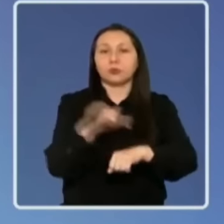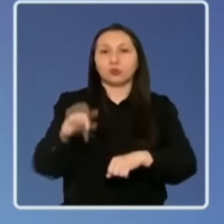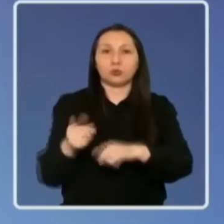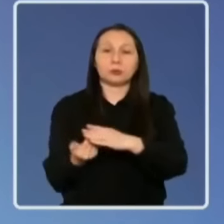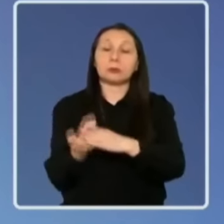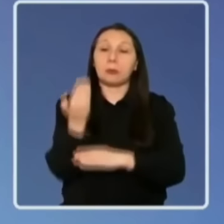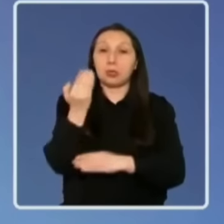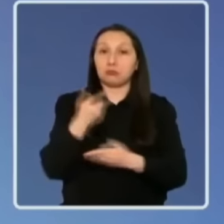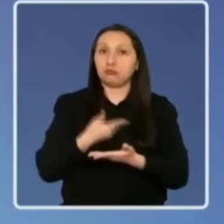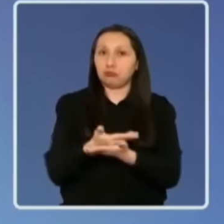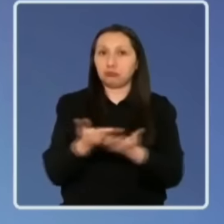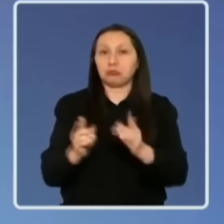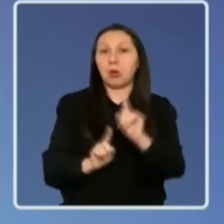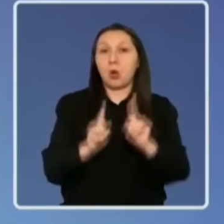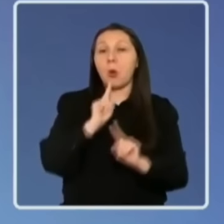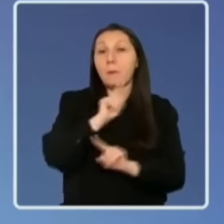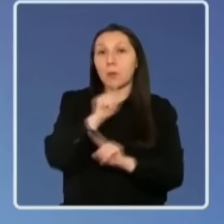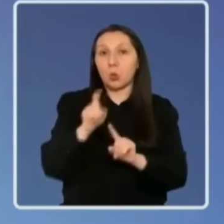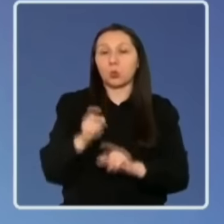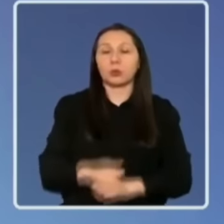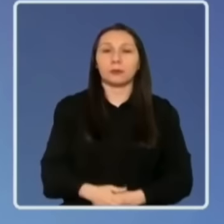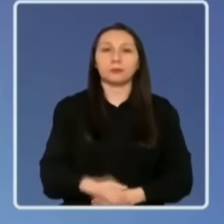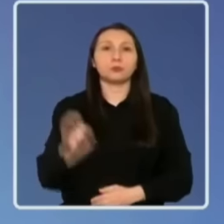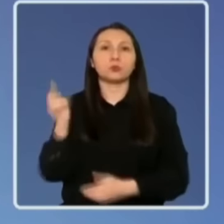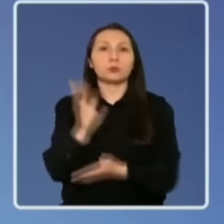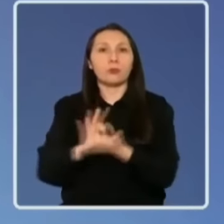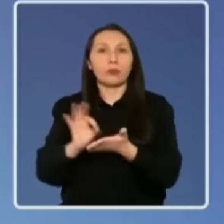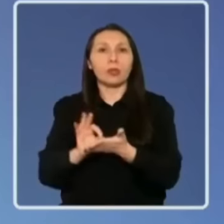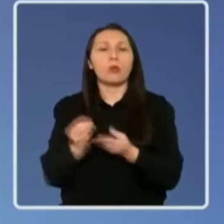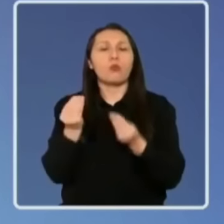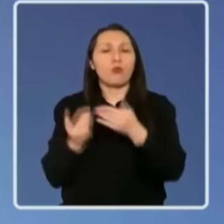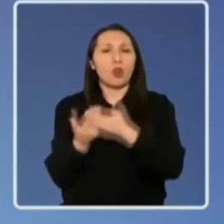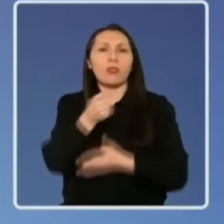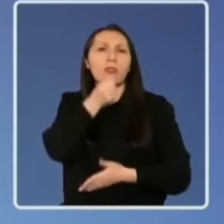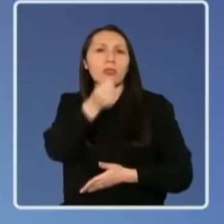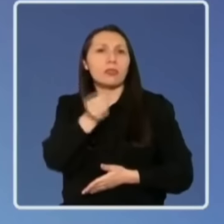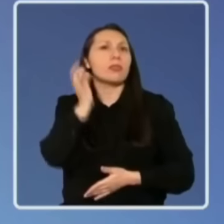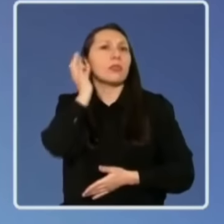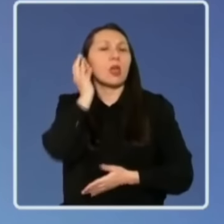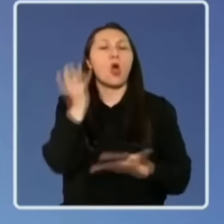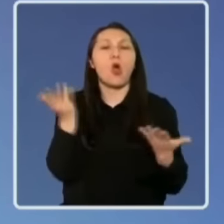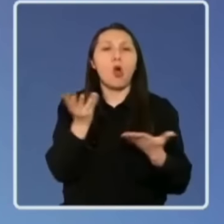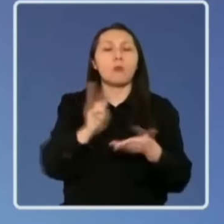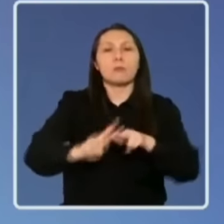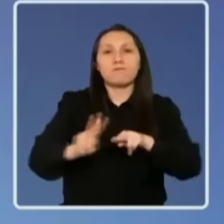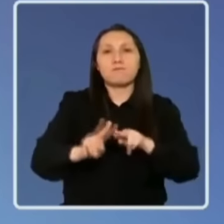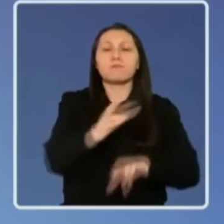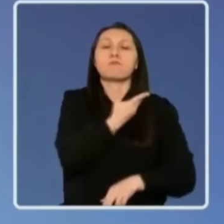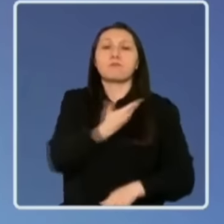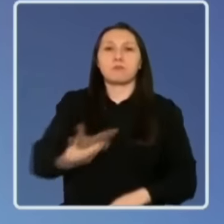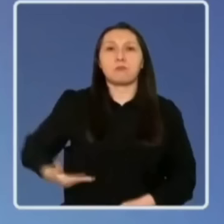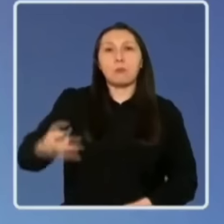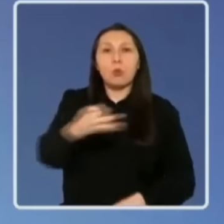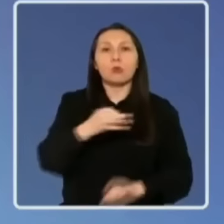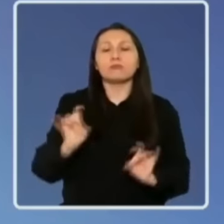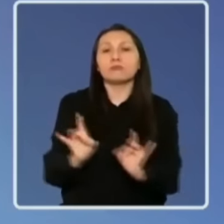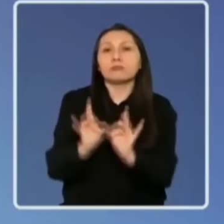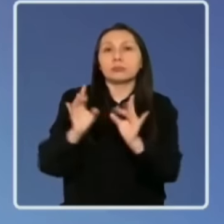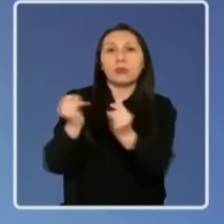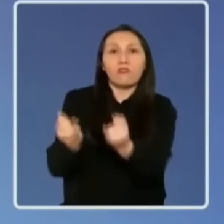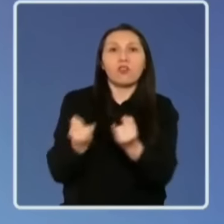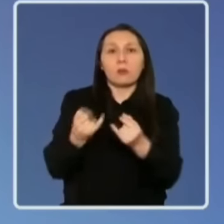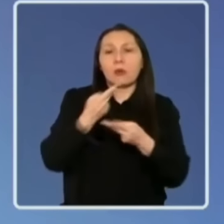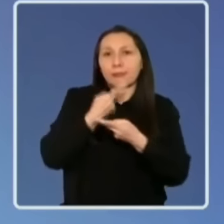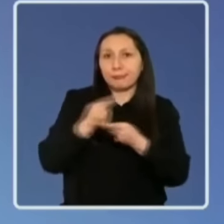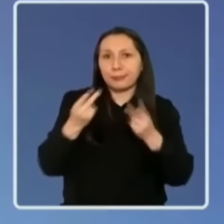esta mañana. que estoy disponible para algunas preguntas. Subsecretario, muy buenos días. ¿Cómo se prepara la moneda respecto a eventuales antecedentes que puedan